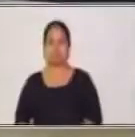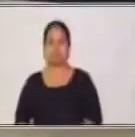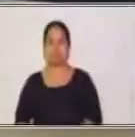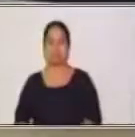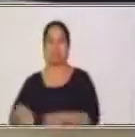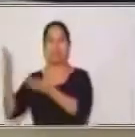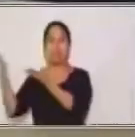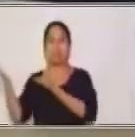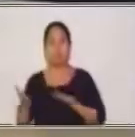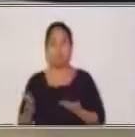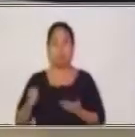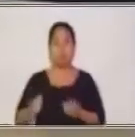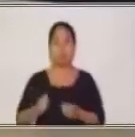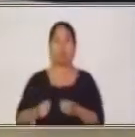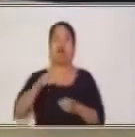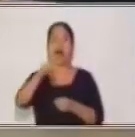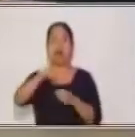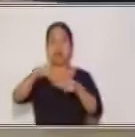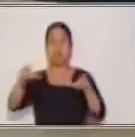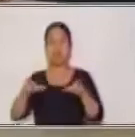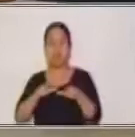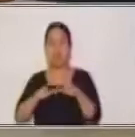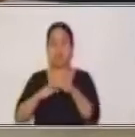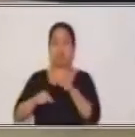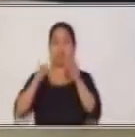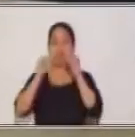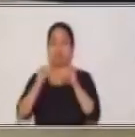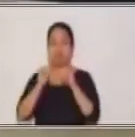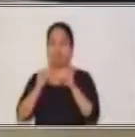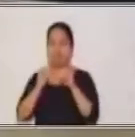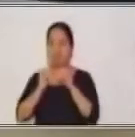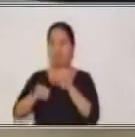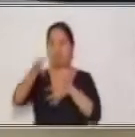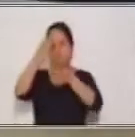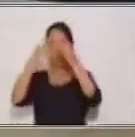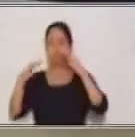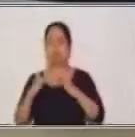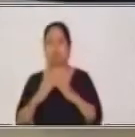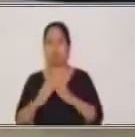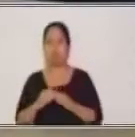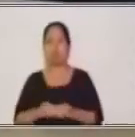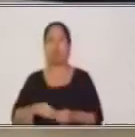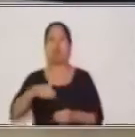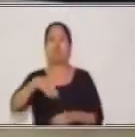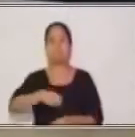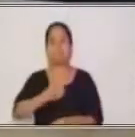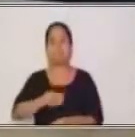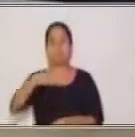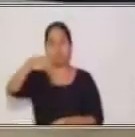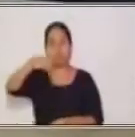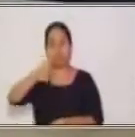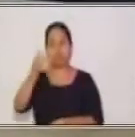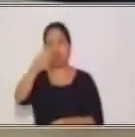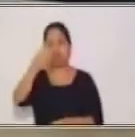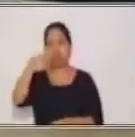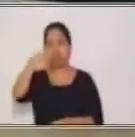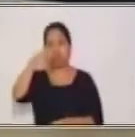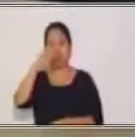Bienvenida a este espacio educativo Aprendo en Casa. Soy Astrid López y en esta oportunidad desarrollaré el tema de